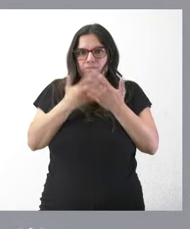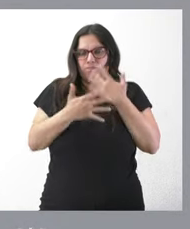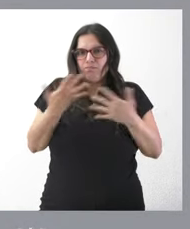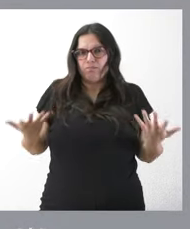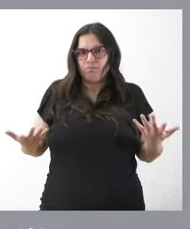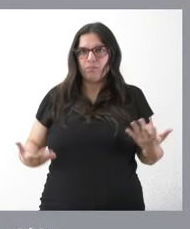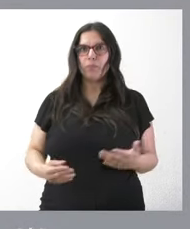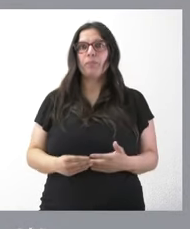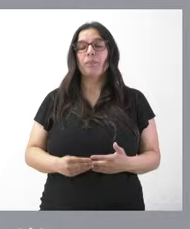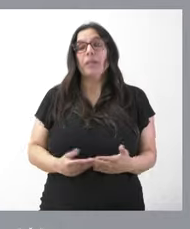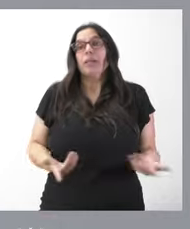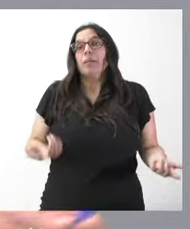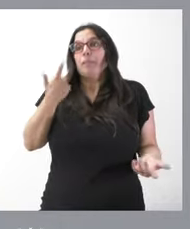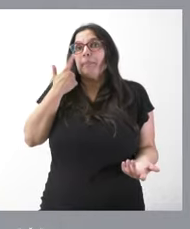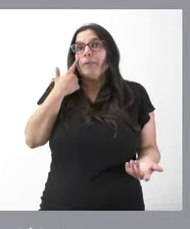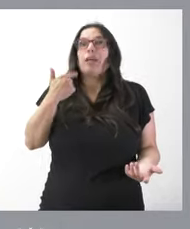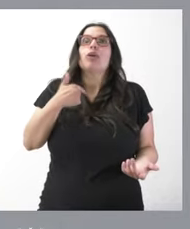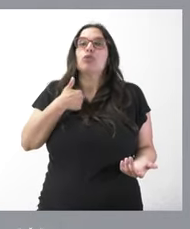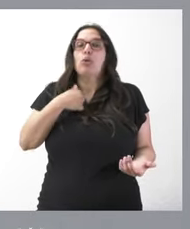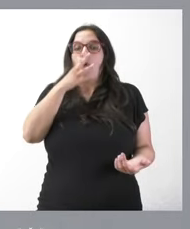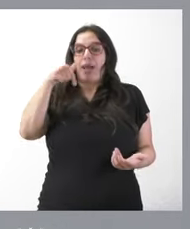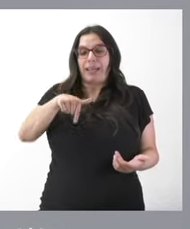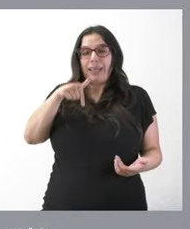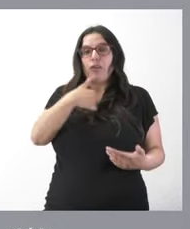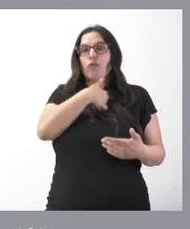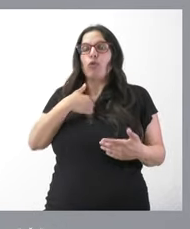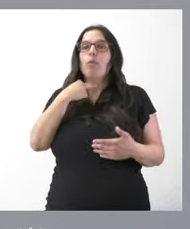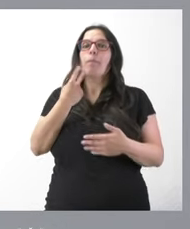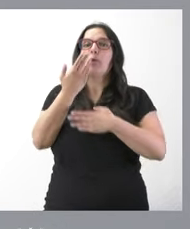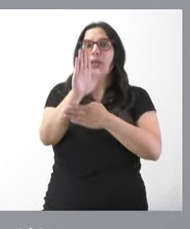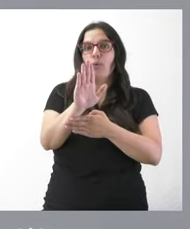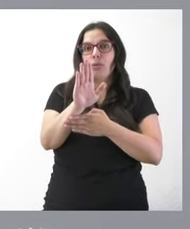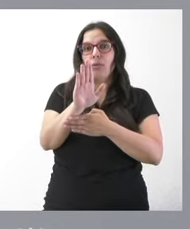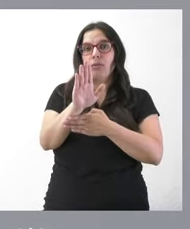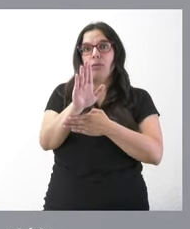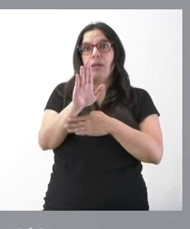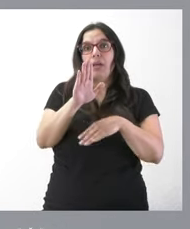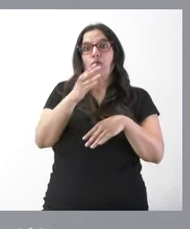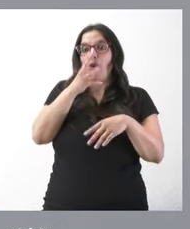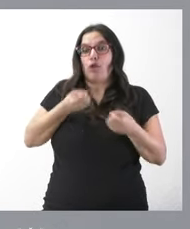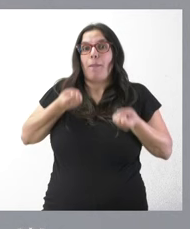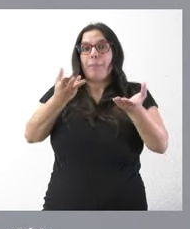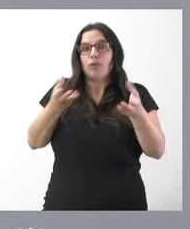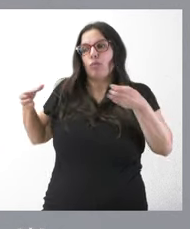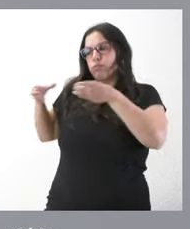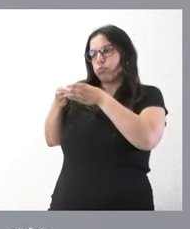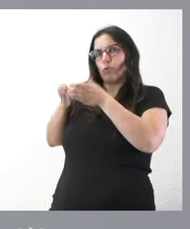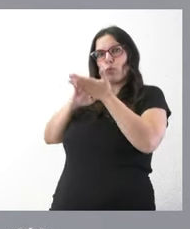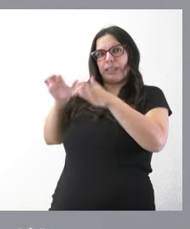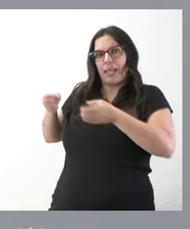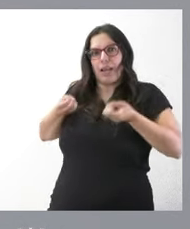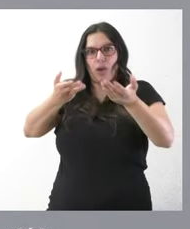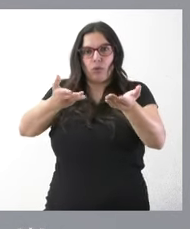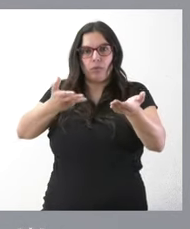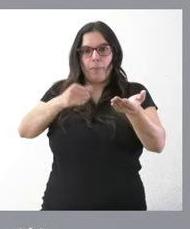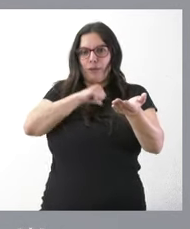Pues mire yo ahora estoy como portavoz de la Junta de Castilla y León por lo tanto mi posición es la de la Junta de Castilla y León y luego